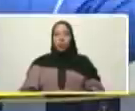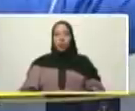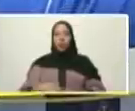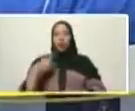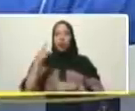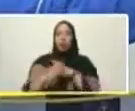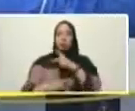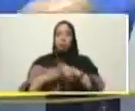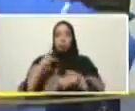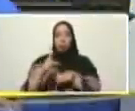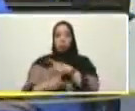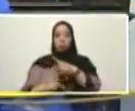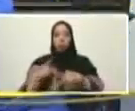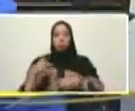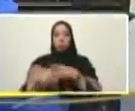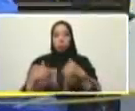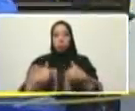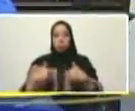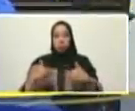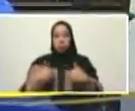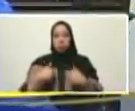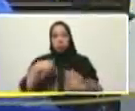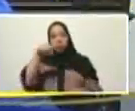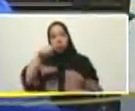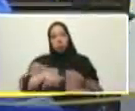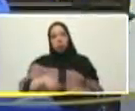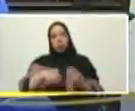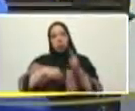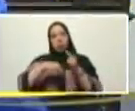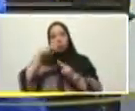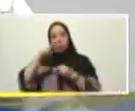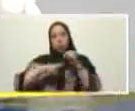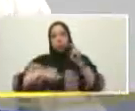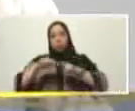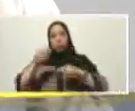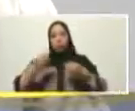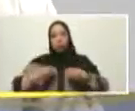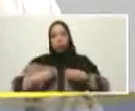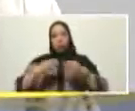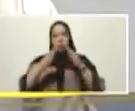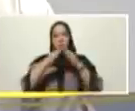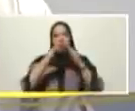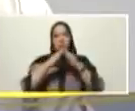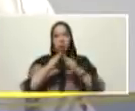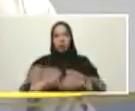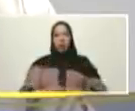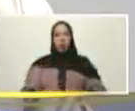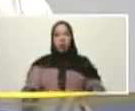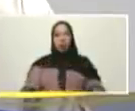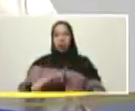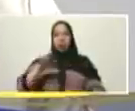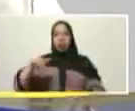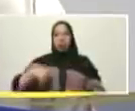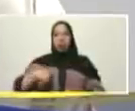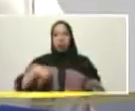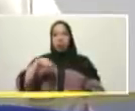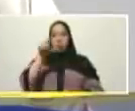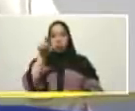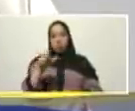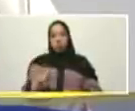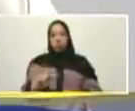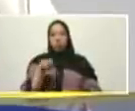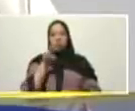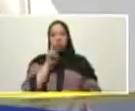producción y qué impacto va a tener esto en la construcción de vivienda? Bueno, mi comandante presidente hoy nosotros estimamos que el 25